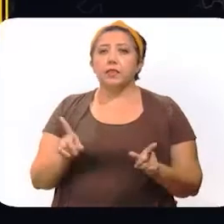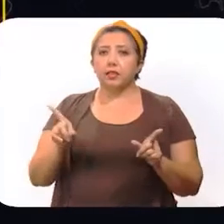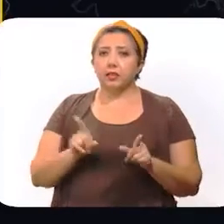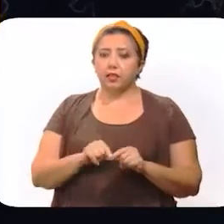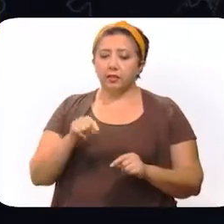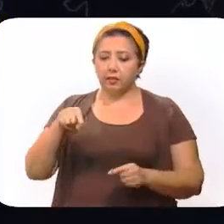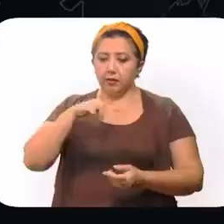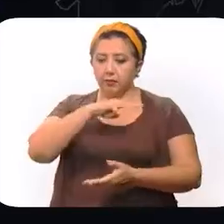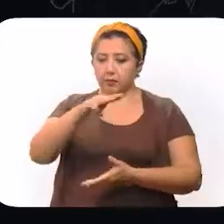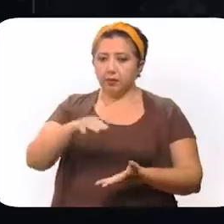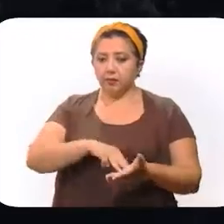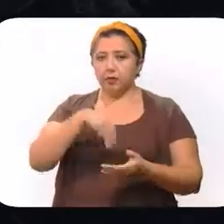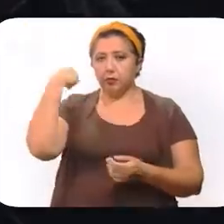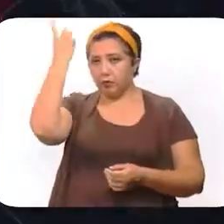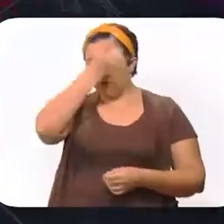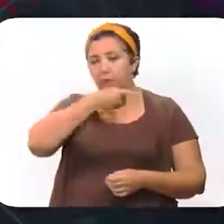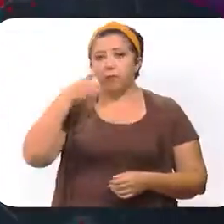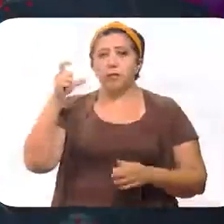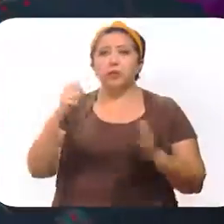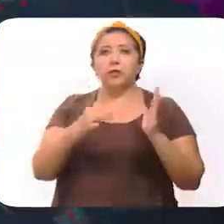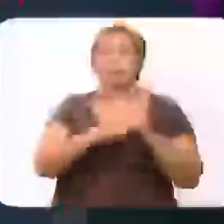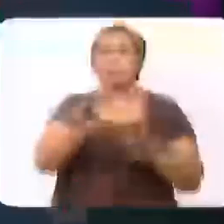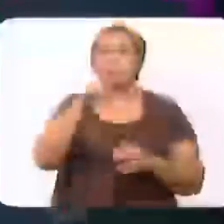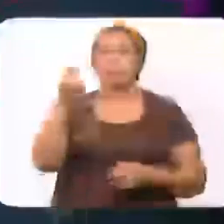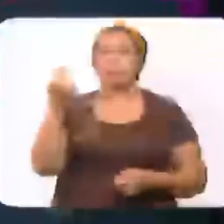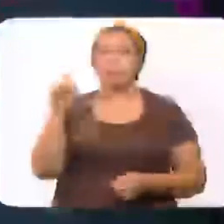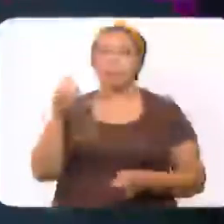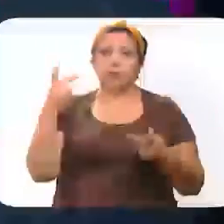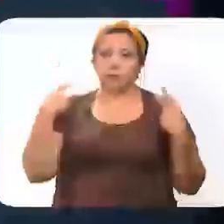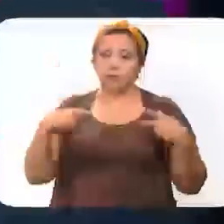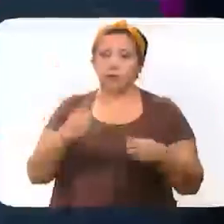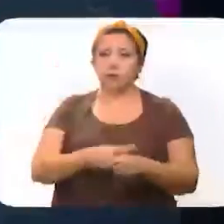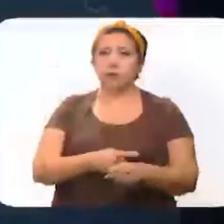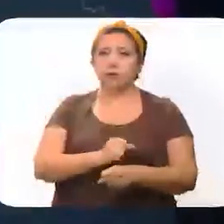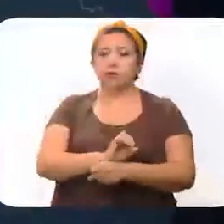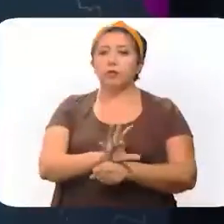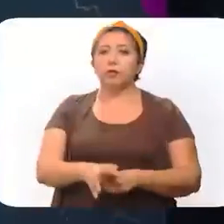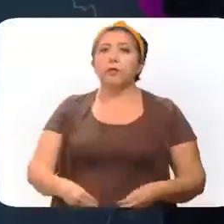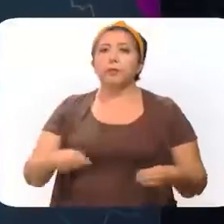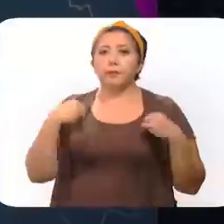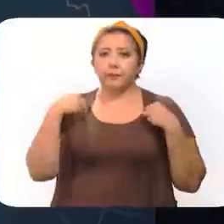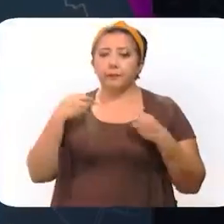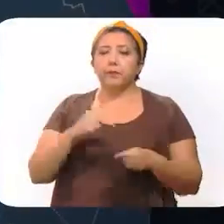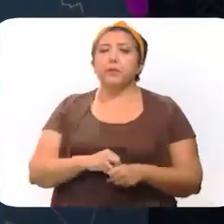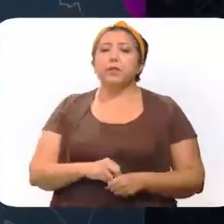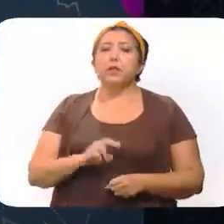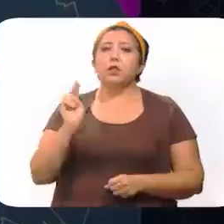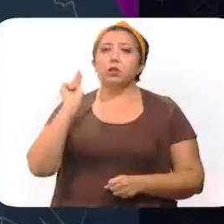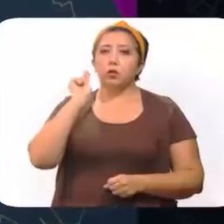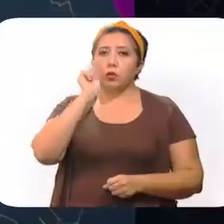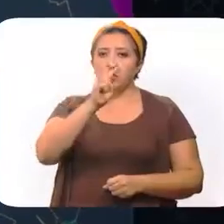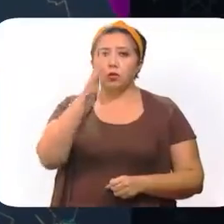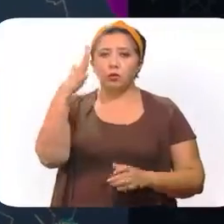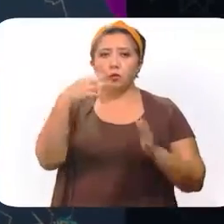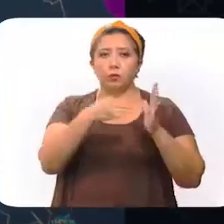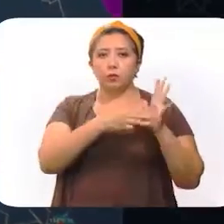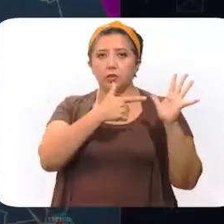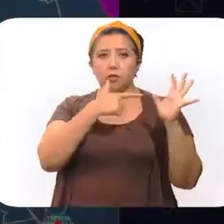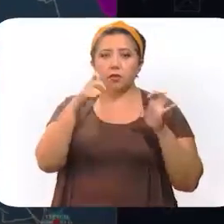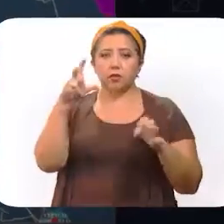Específicamente en Mérida se han diagnosticado 20,220 personas contagiadas de coronavirus que viven en la zona norte 5